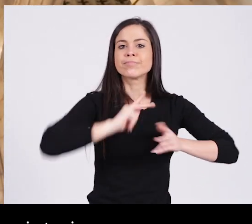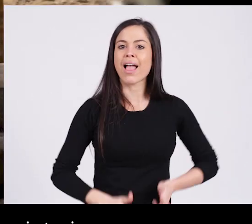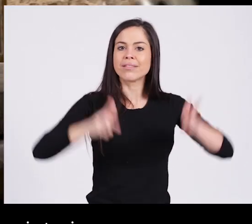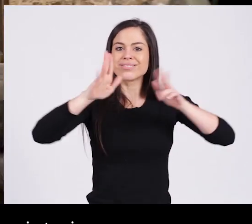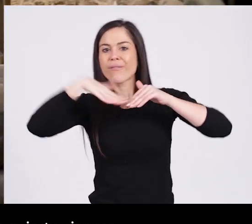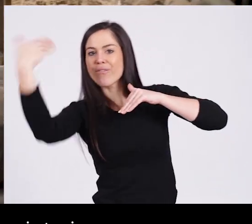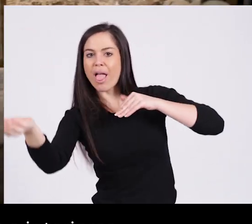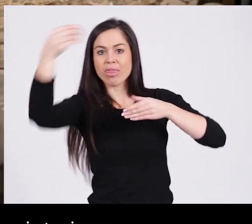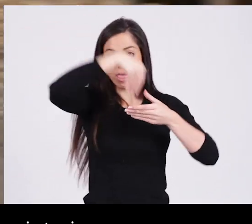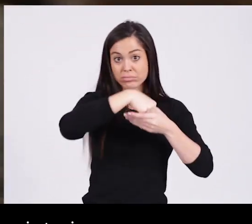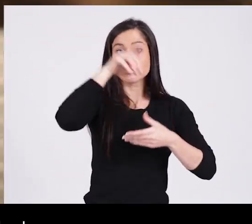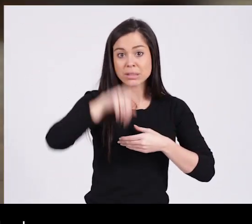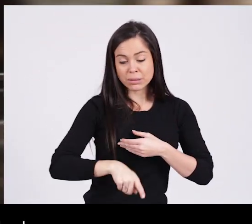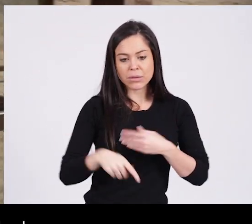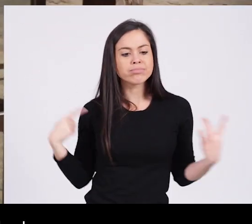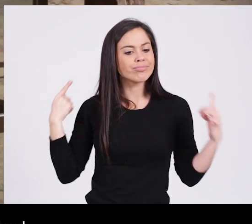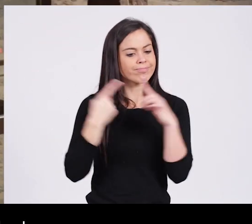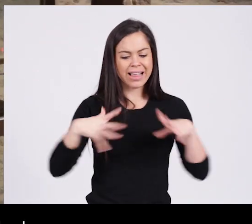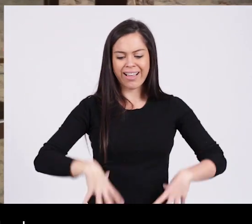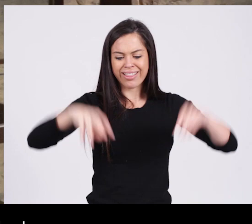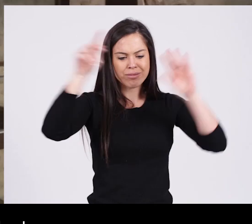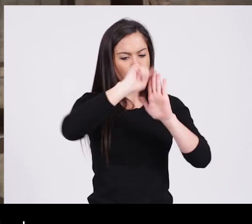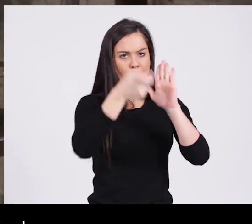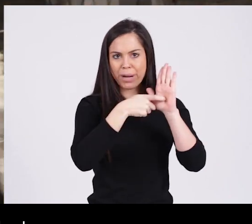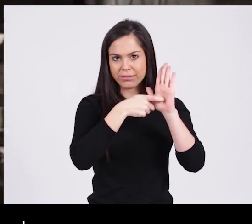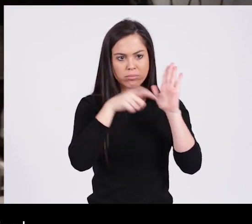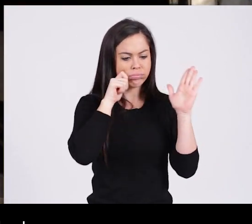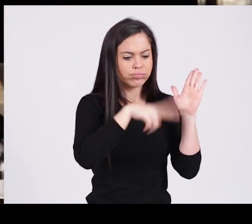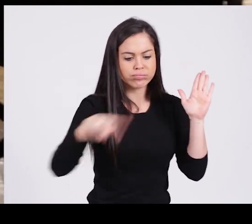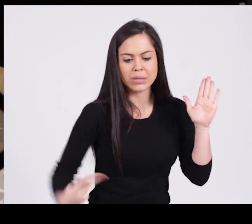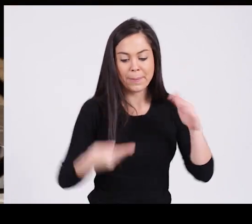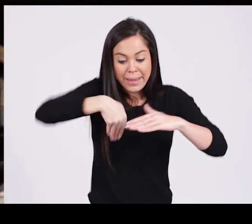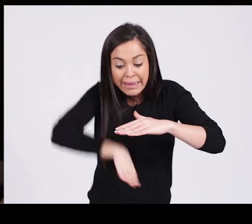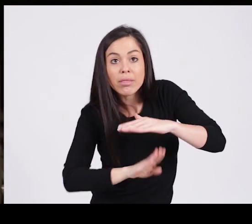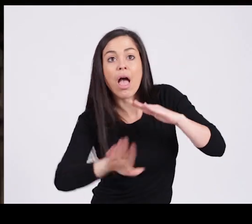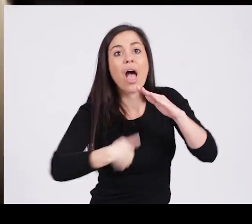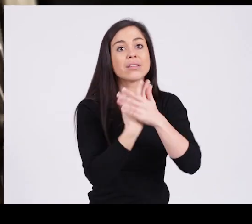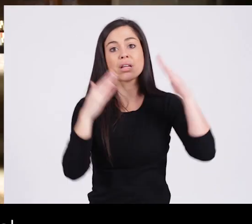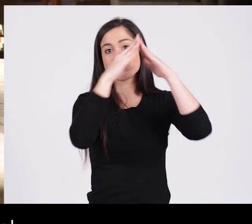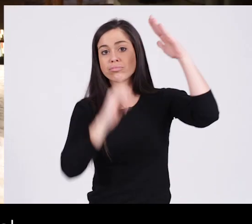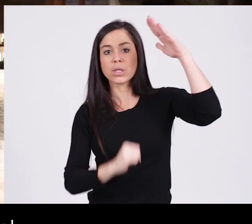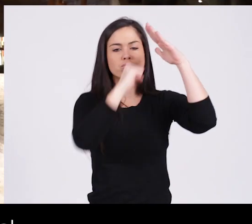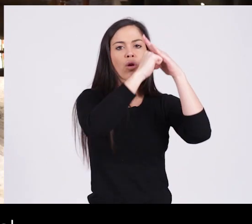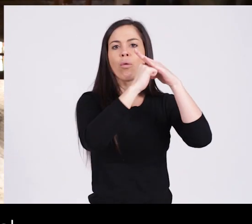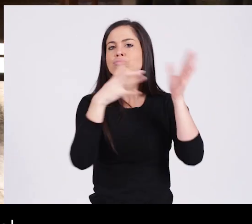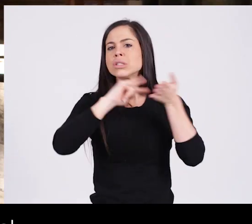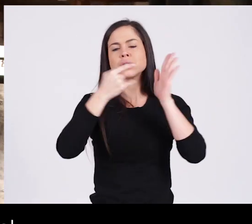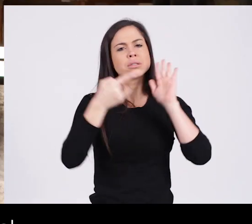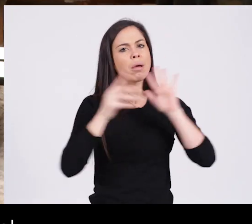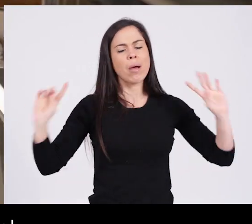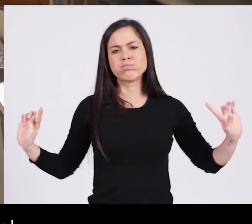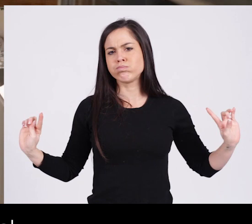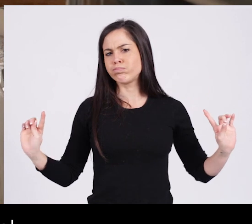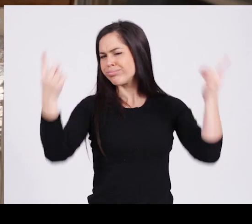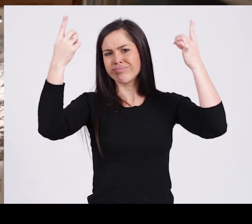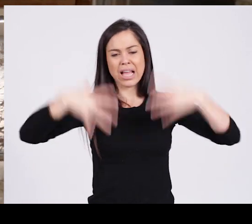sistema de ascensores exteriores e interiores que permiten visitar la catedral en su integridad, desde las criptas hasta la torre. Es un sistema pionero a